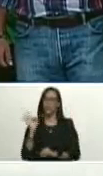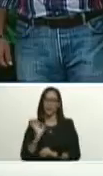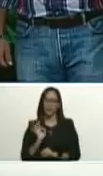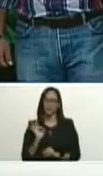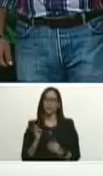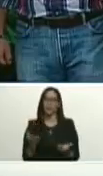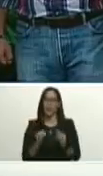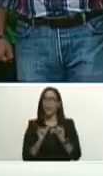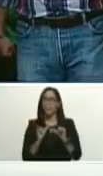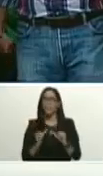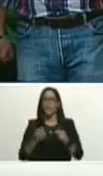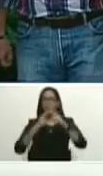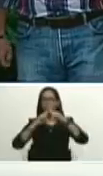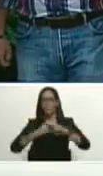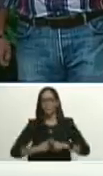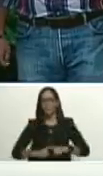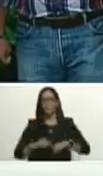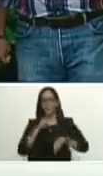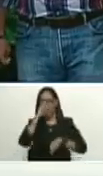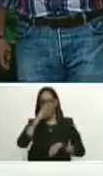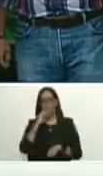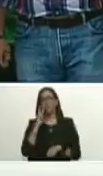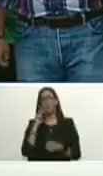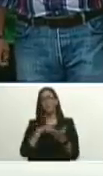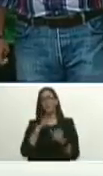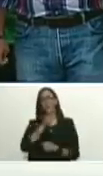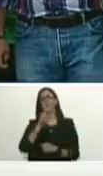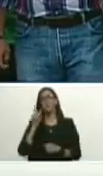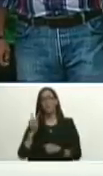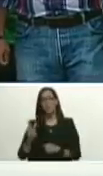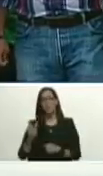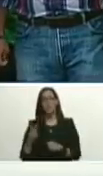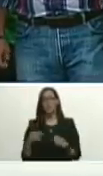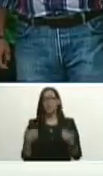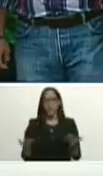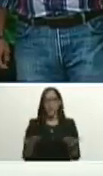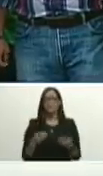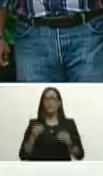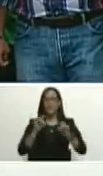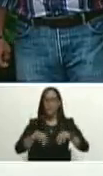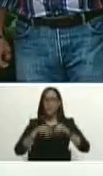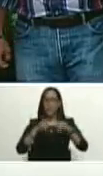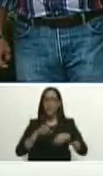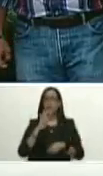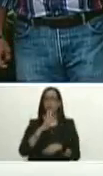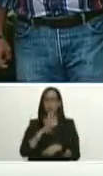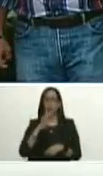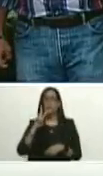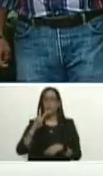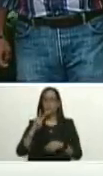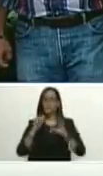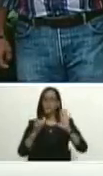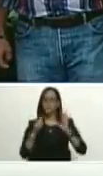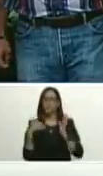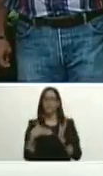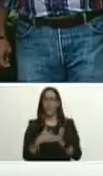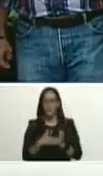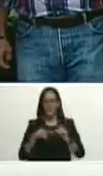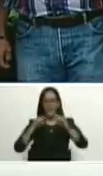al mismo periodo del año 2022 en que se habían sembrado 426 mil